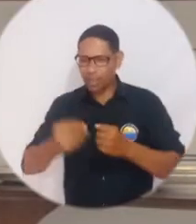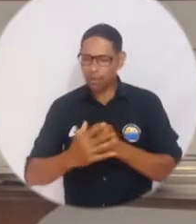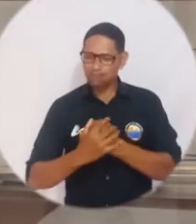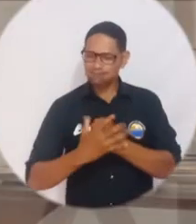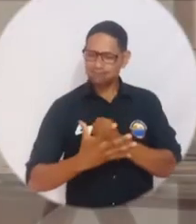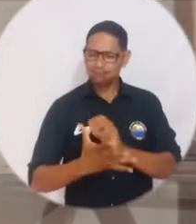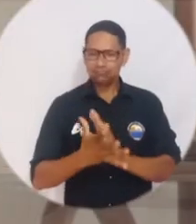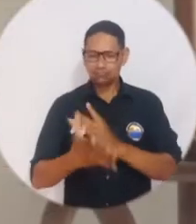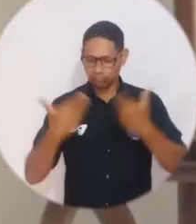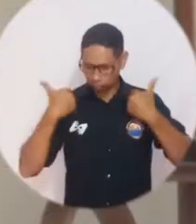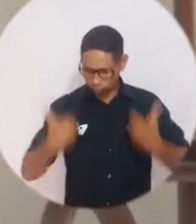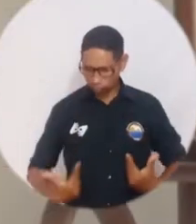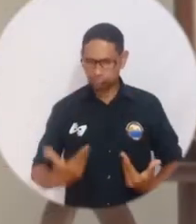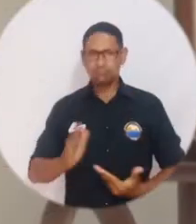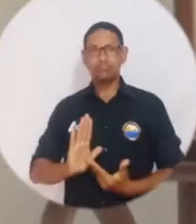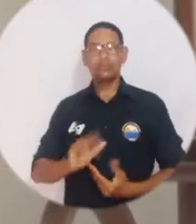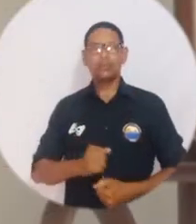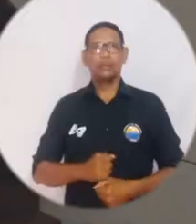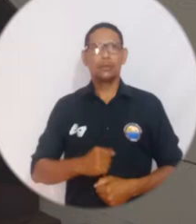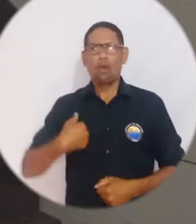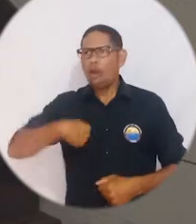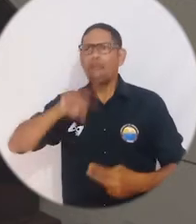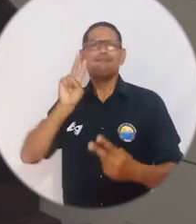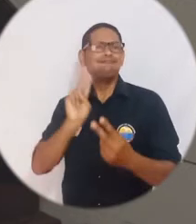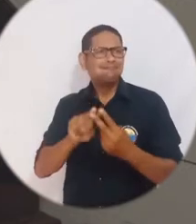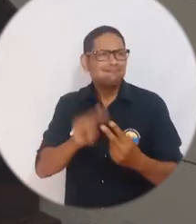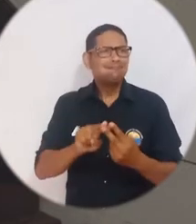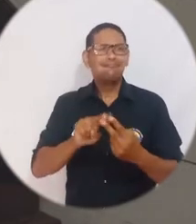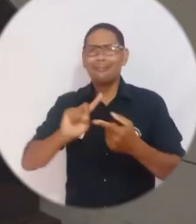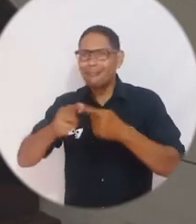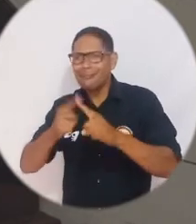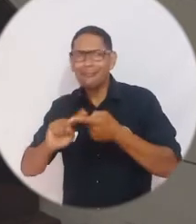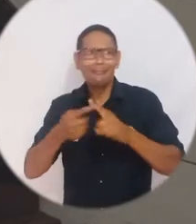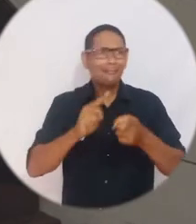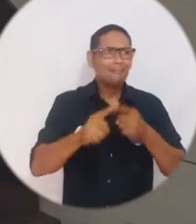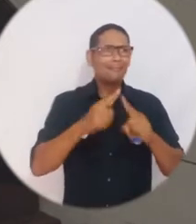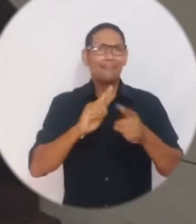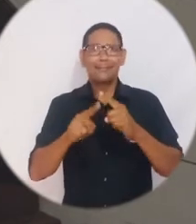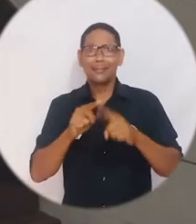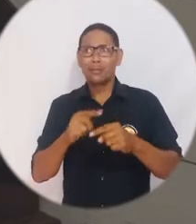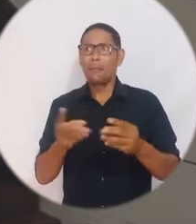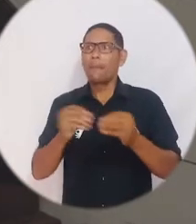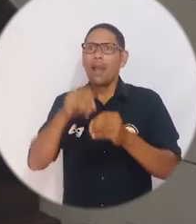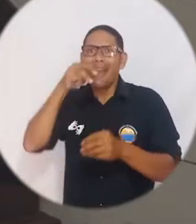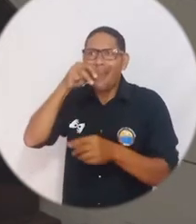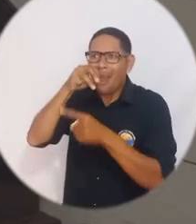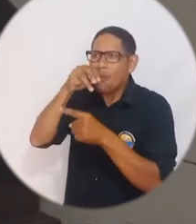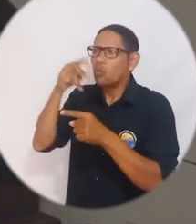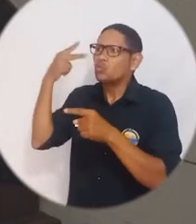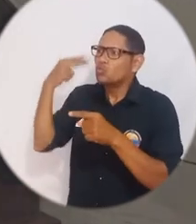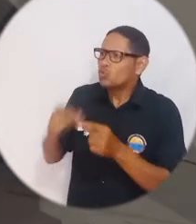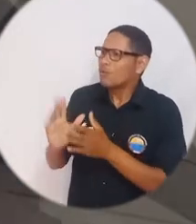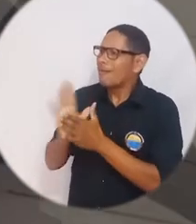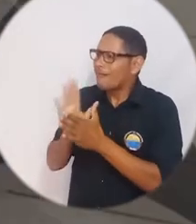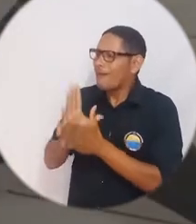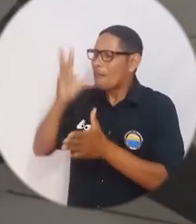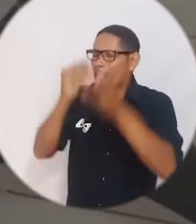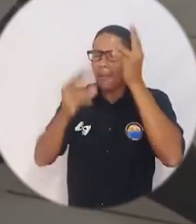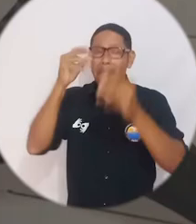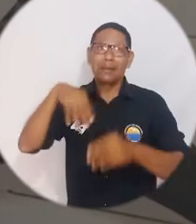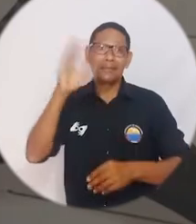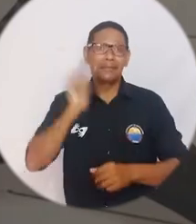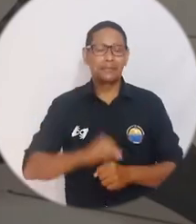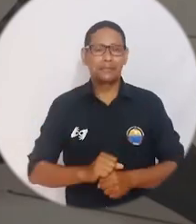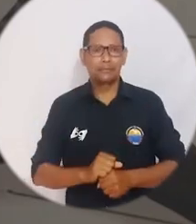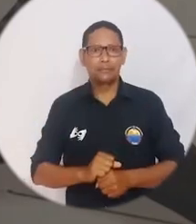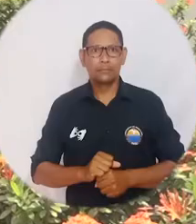expresarme, mostrarme cómo soy. He conocido amigos, hace una experiencia muy buena, he conocido más de Gabo, hace